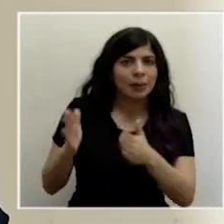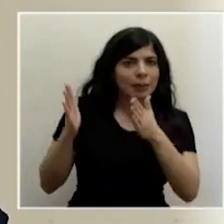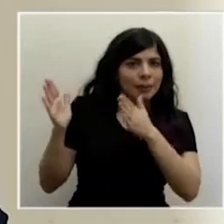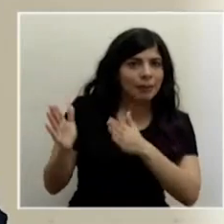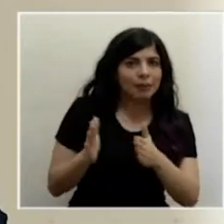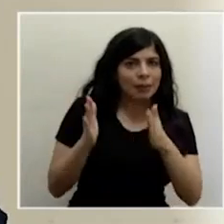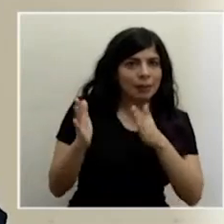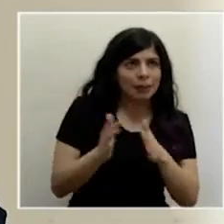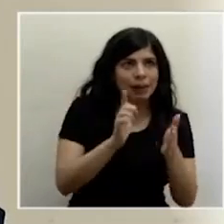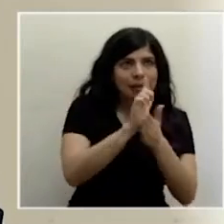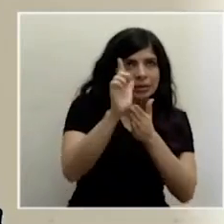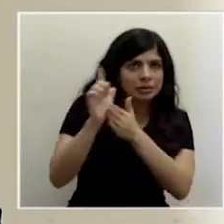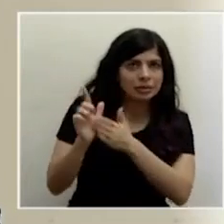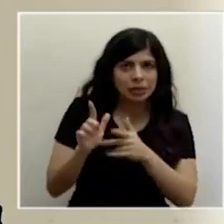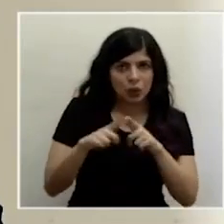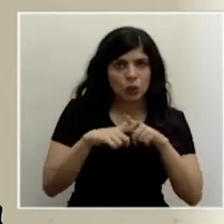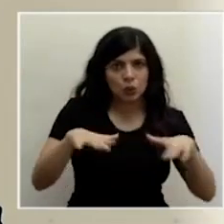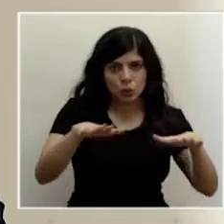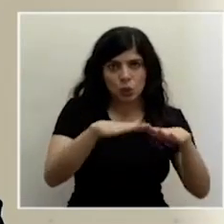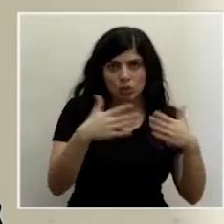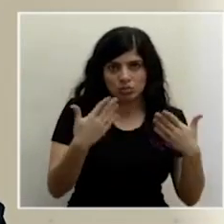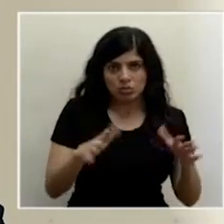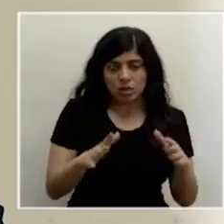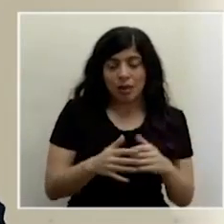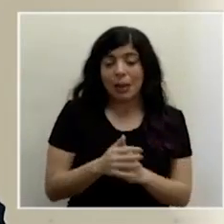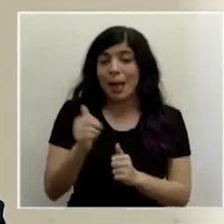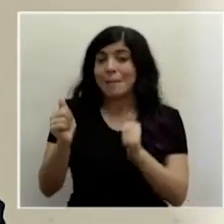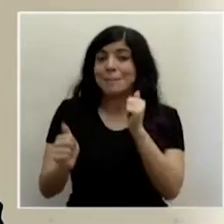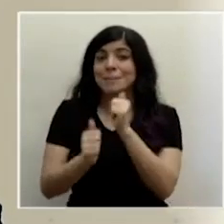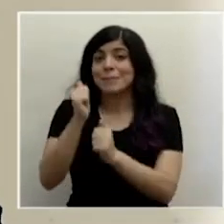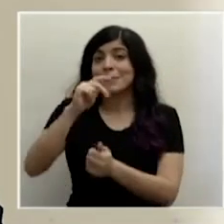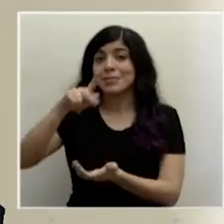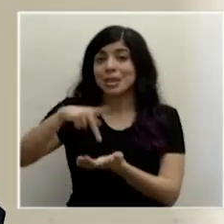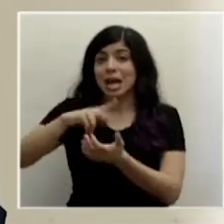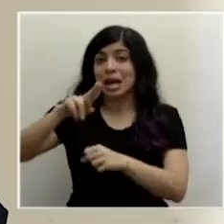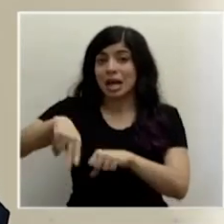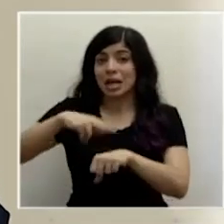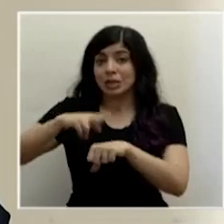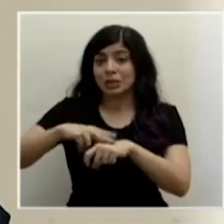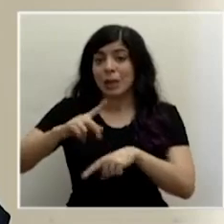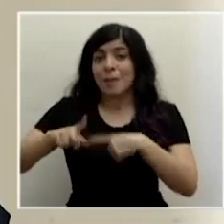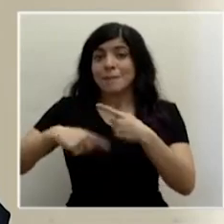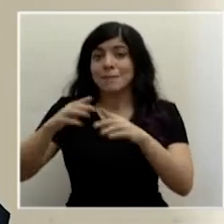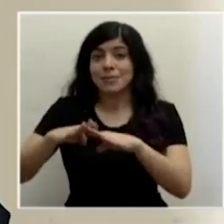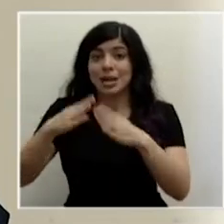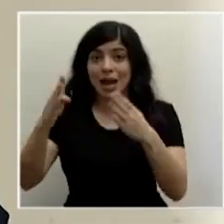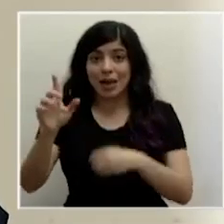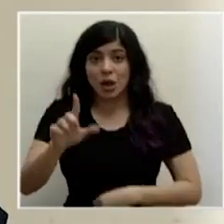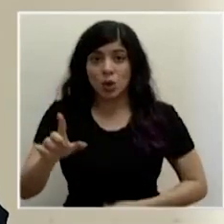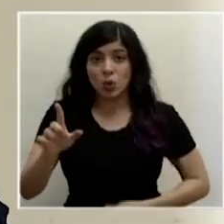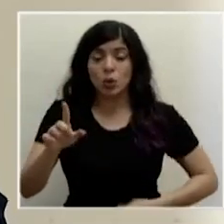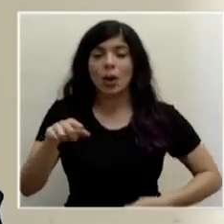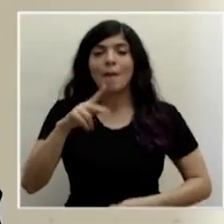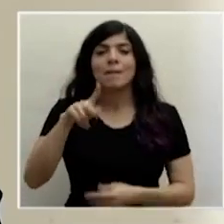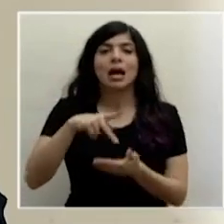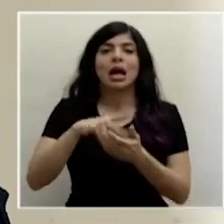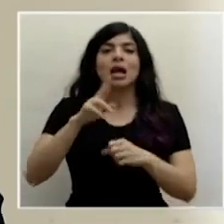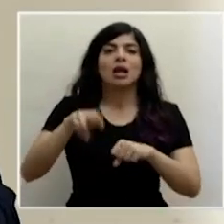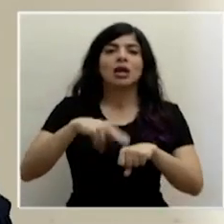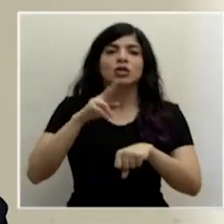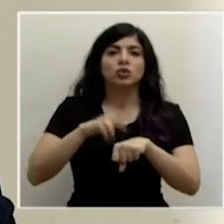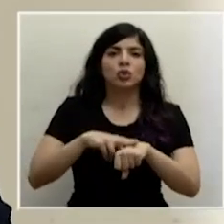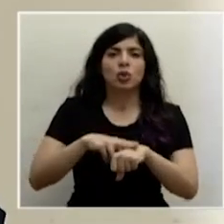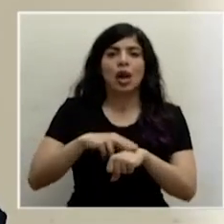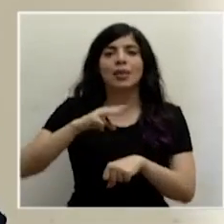preparando sanitariamente las instalaciones. La gran mayoría de estos parques nacionales que abriremos el lunes son parques nacionales que son unos